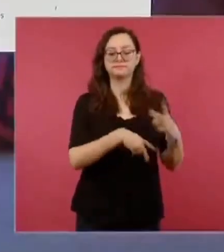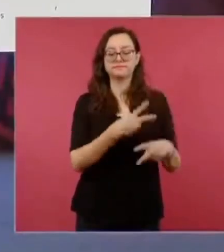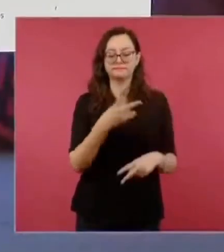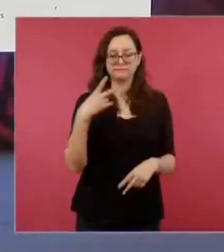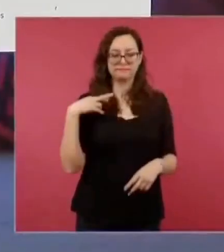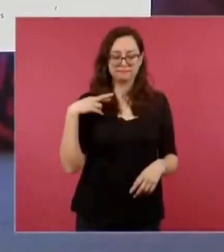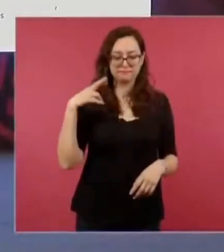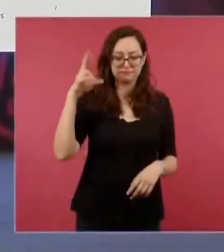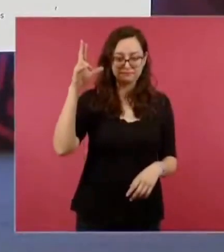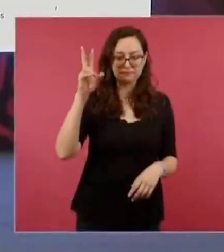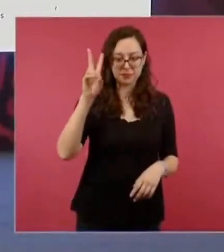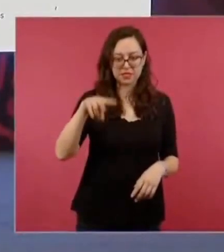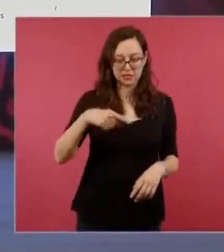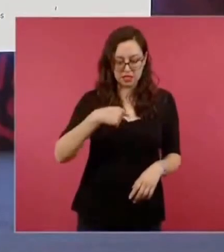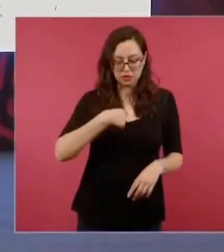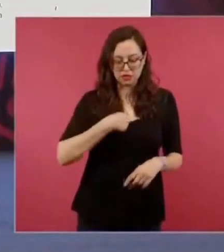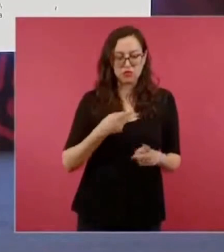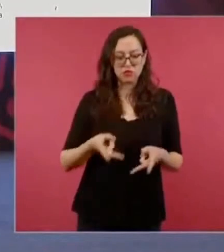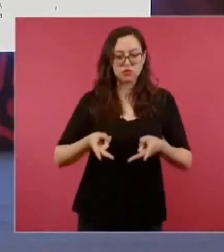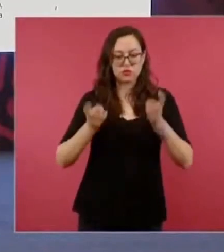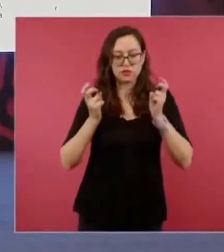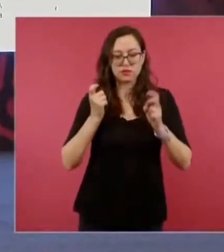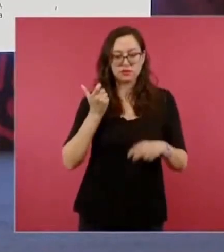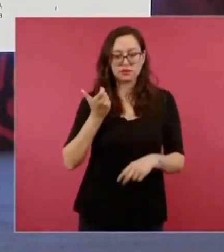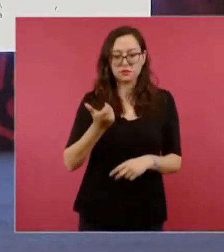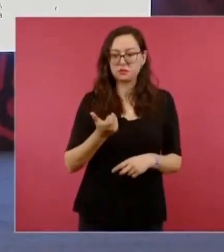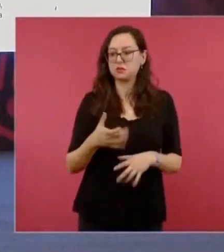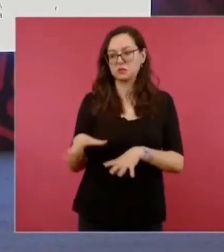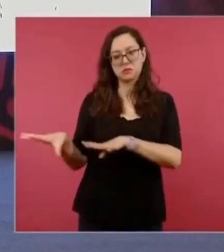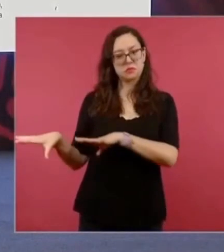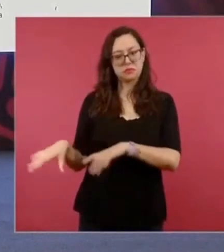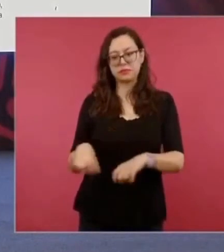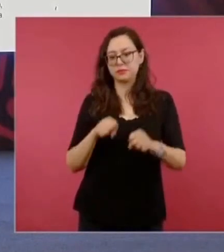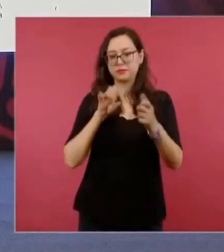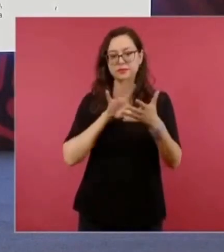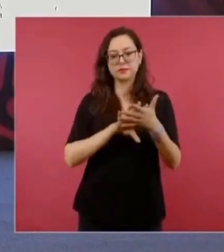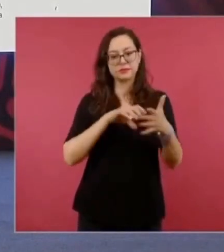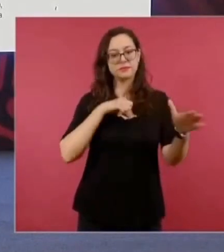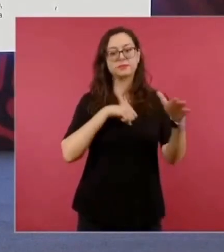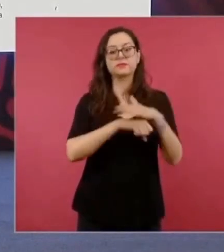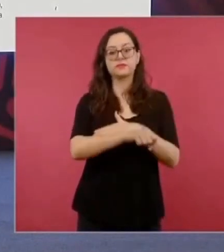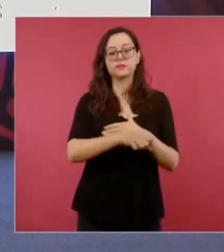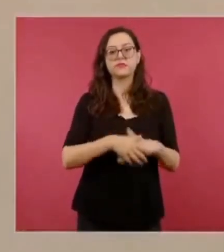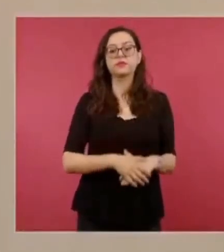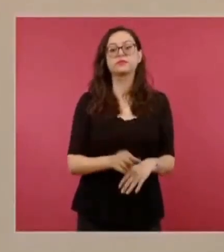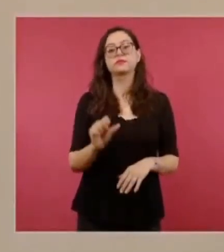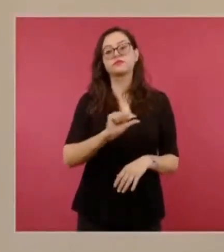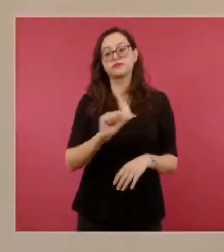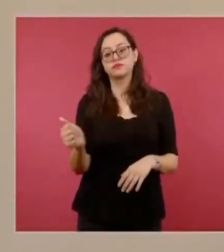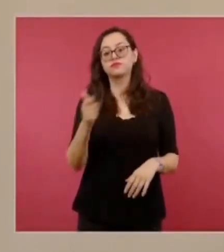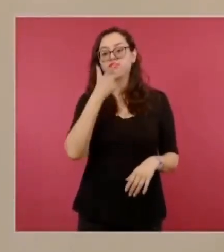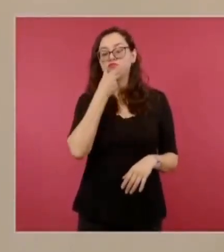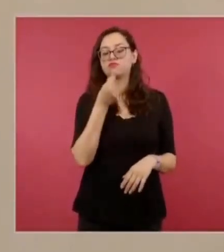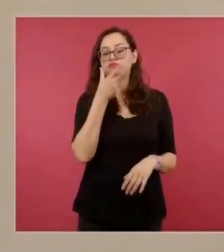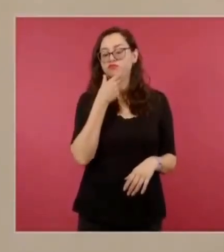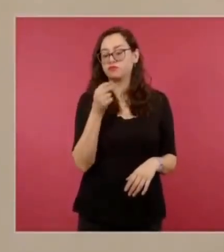del 23. Adelante. Otra vinculación al proceso es Sergio N.